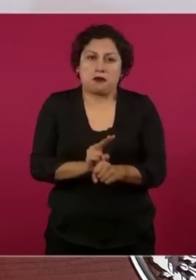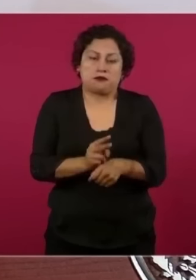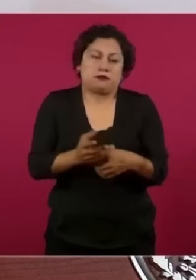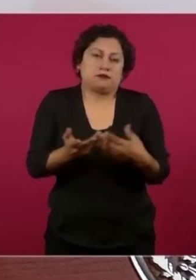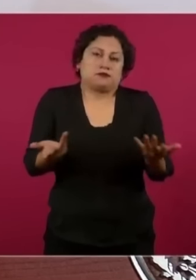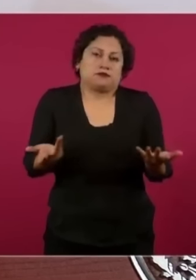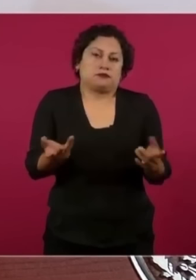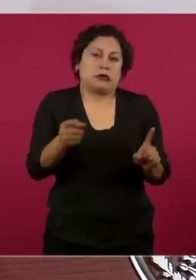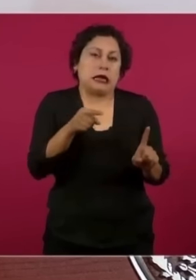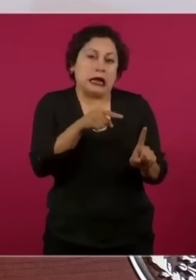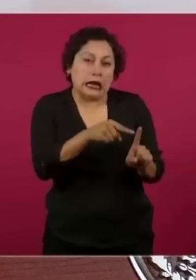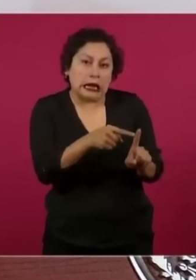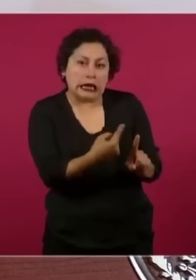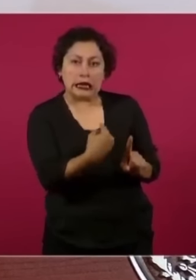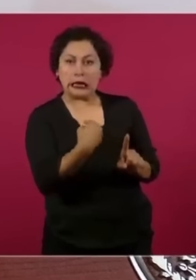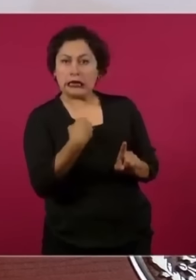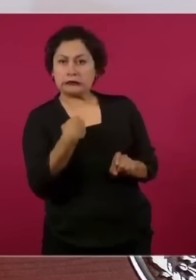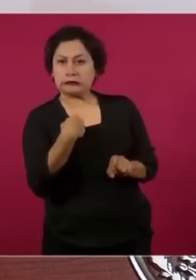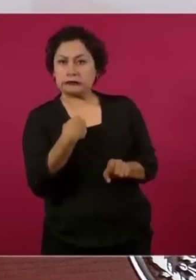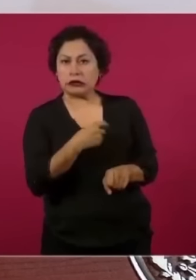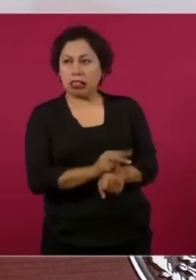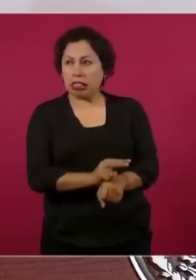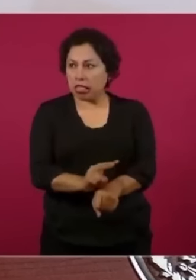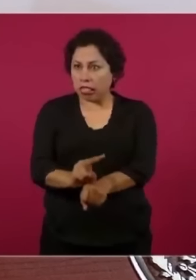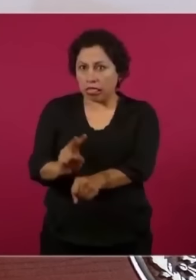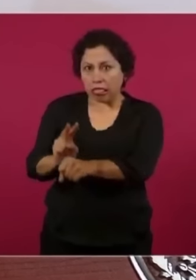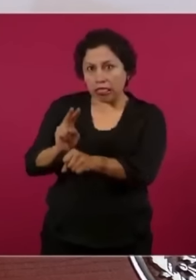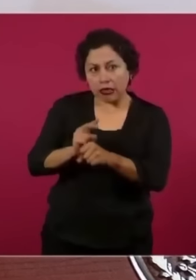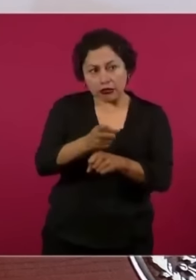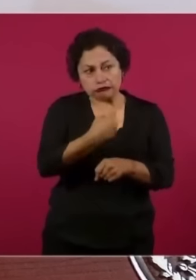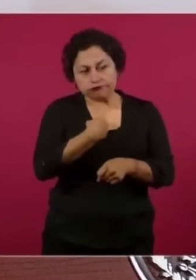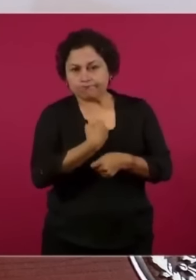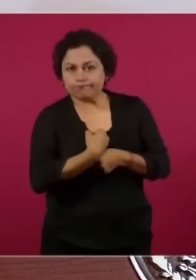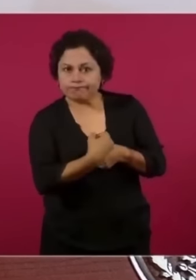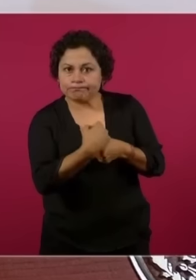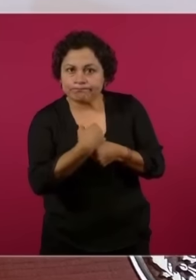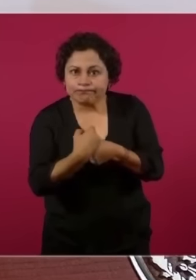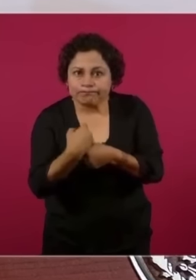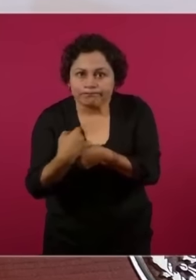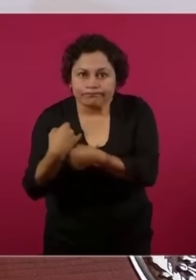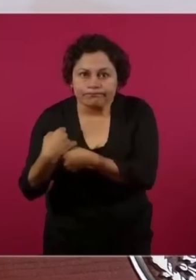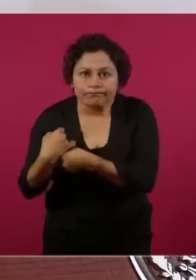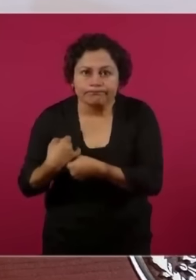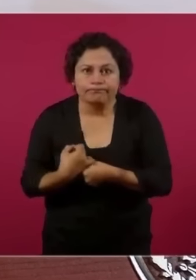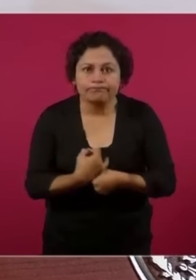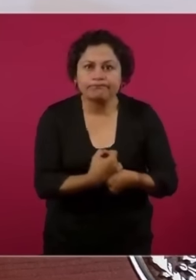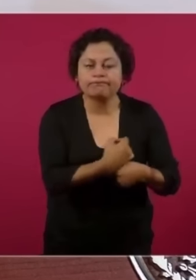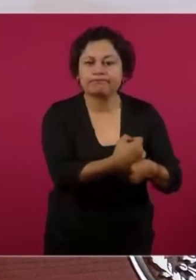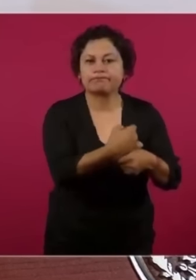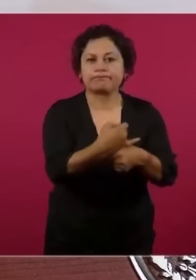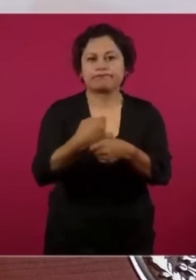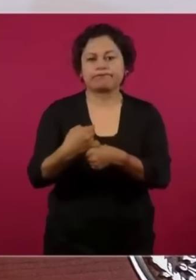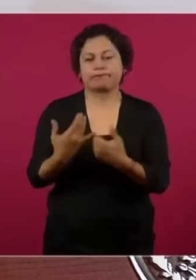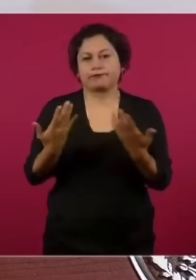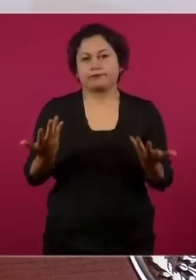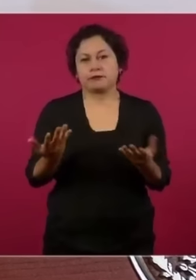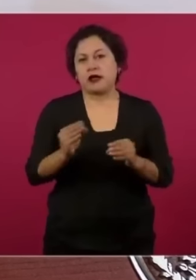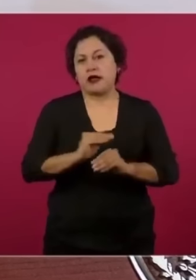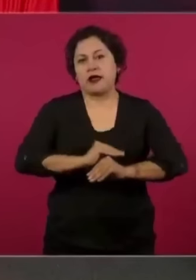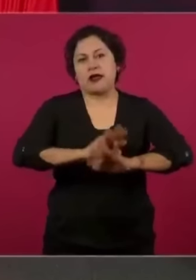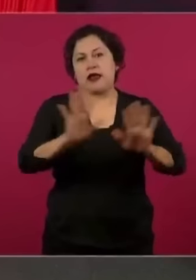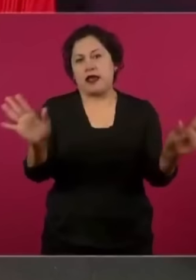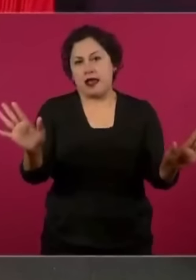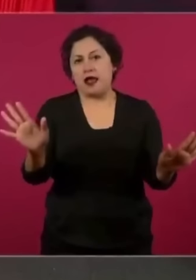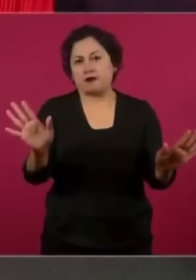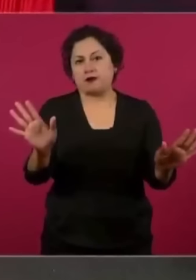conmigo, si era su trabajo y si yo era opositor? Claro que me espiaba,